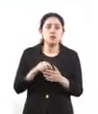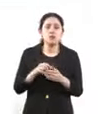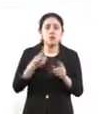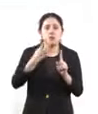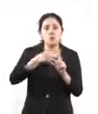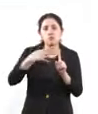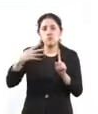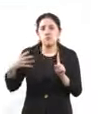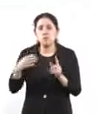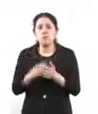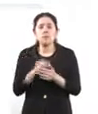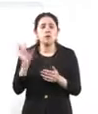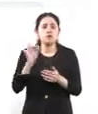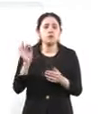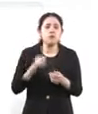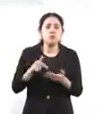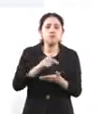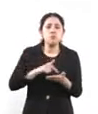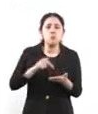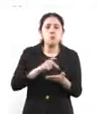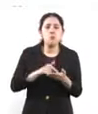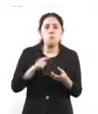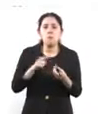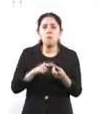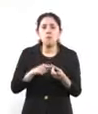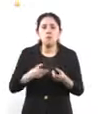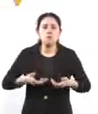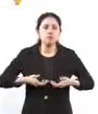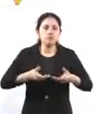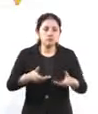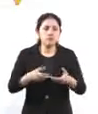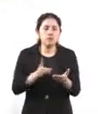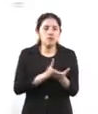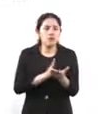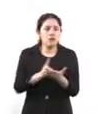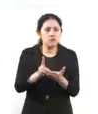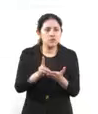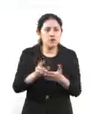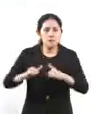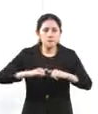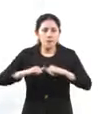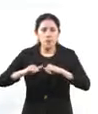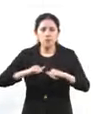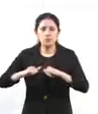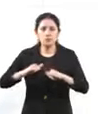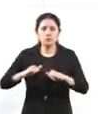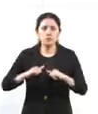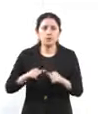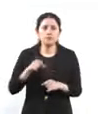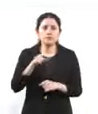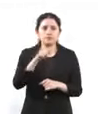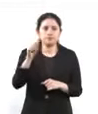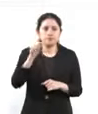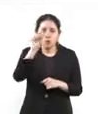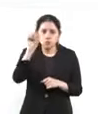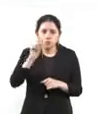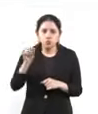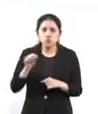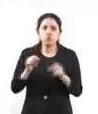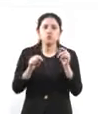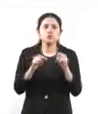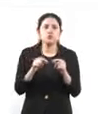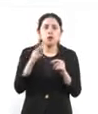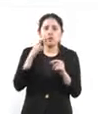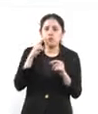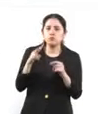Si es un evento infantil. Lugar del evento. Calle, ubicación. Lo tienes que ubicar además en el mapa para que sea muy fácil para los usuarios llegar. Alguna